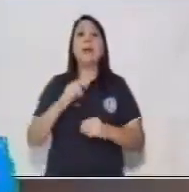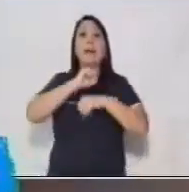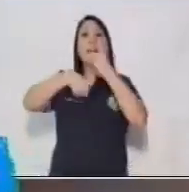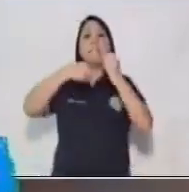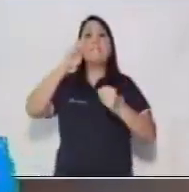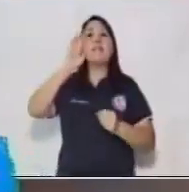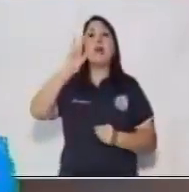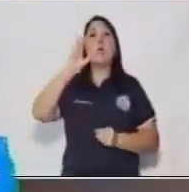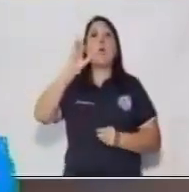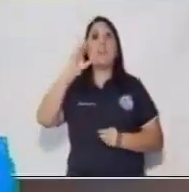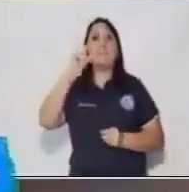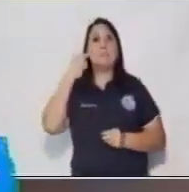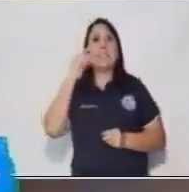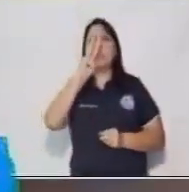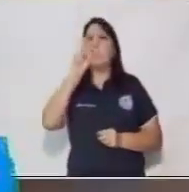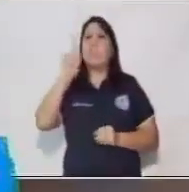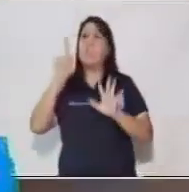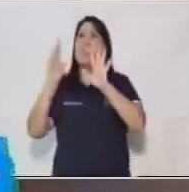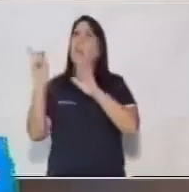Recuerda,